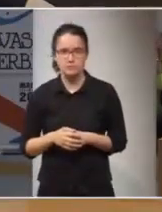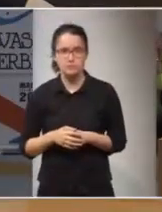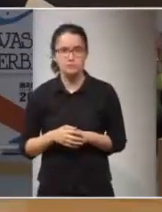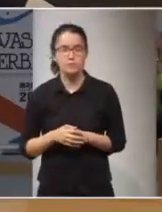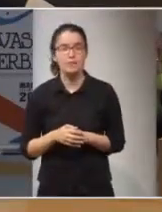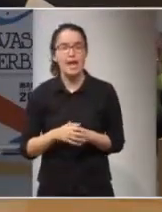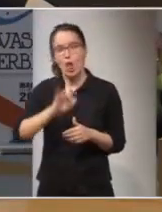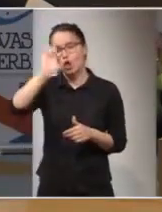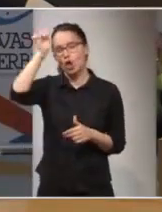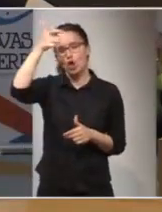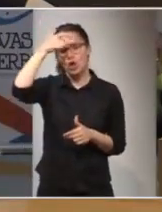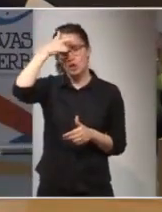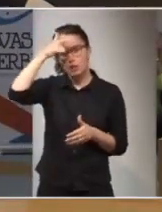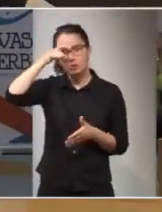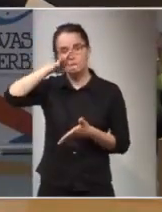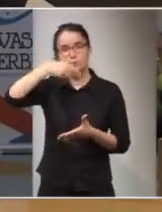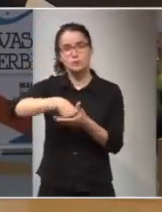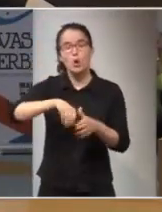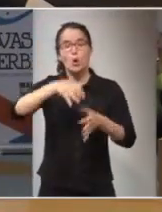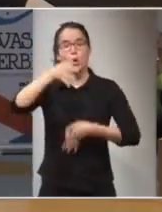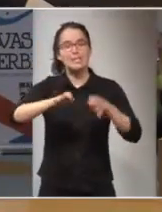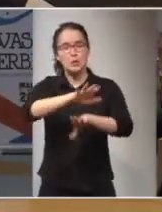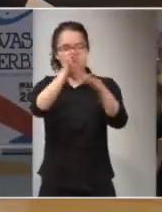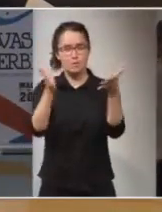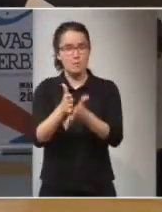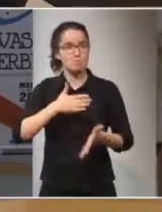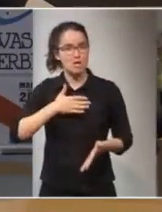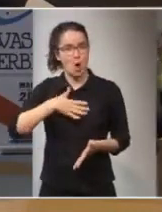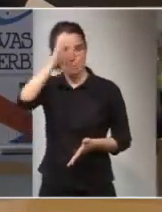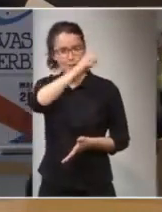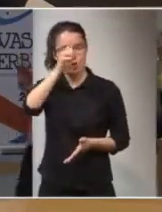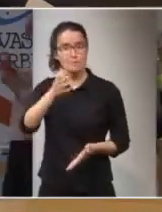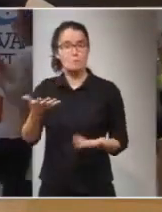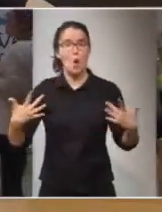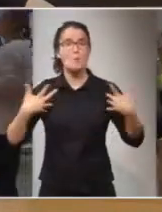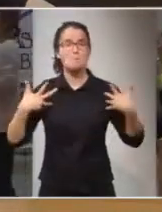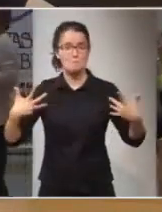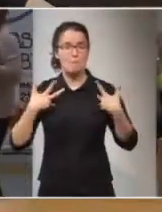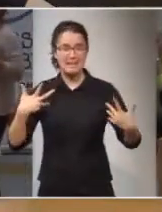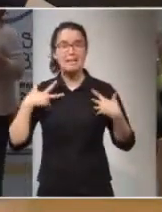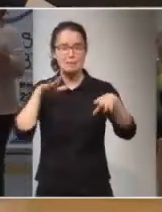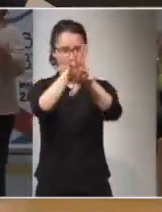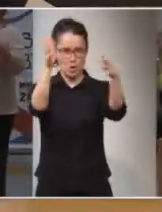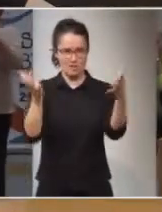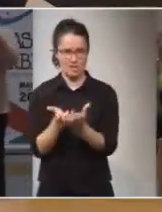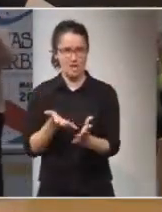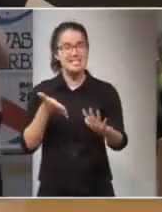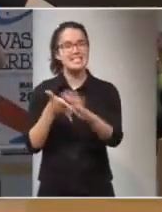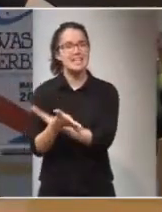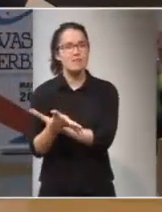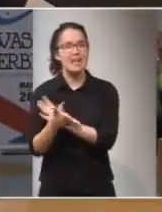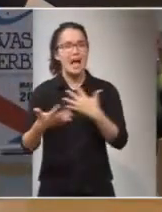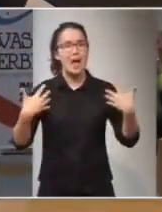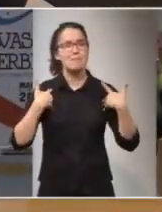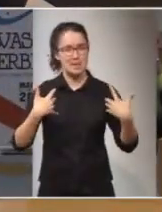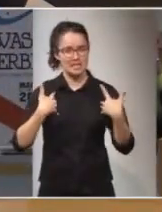El concepto que aglutina la jurisdicción universal para mí es el de víctima universal, es decir, es la